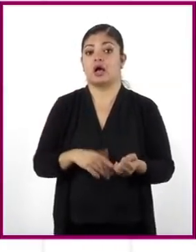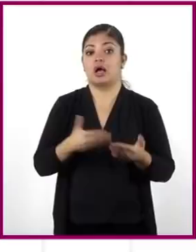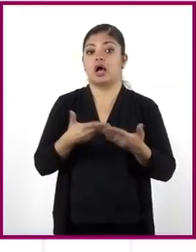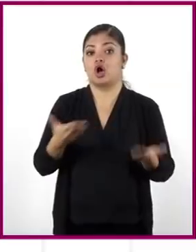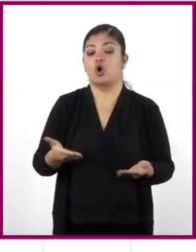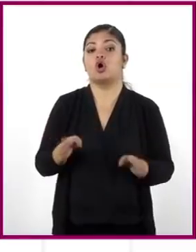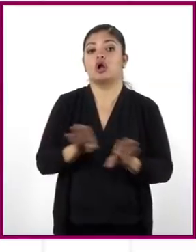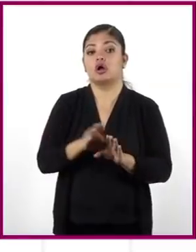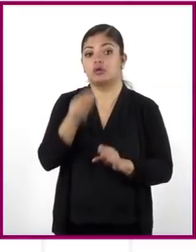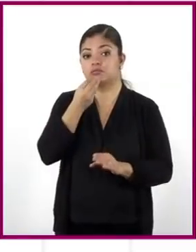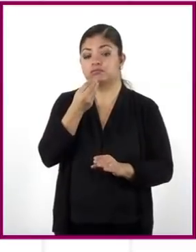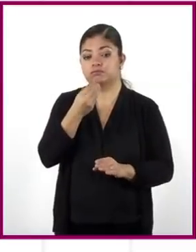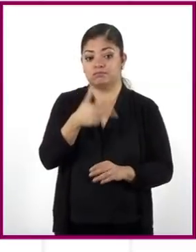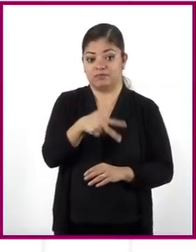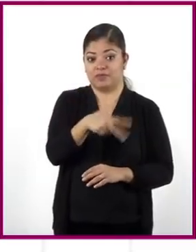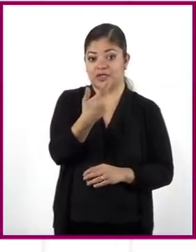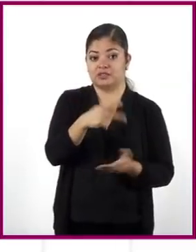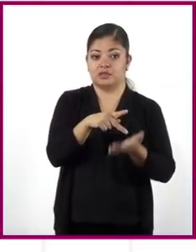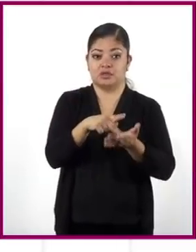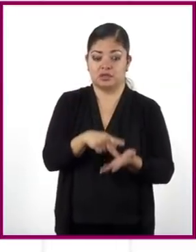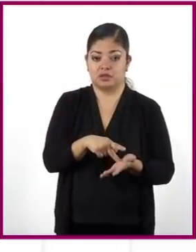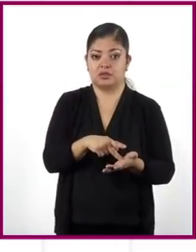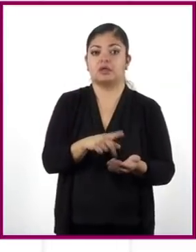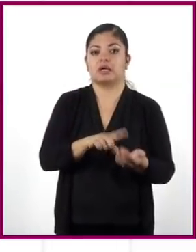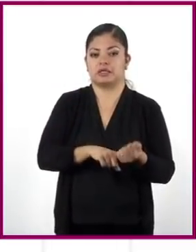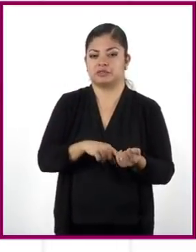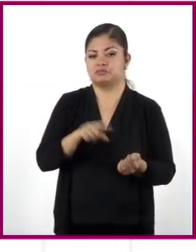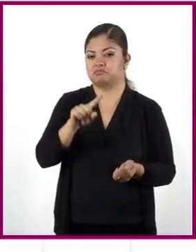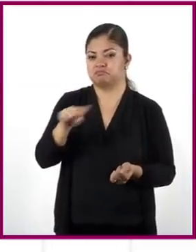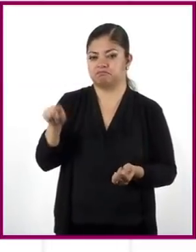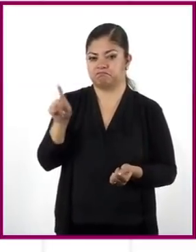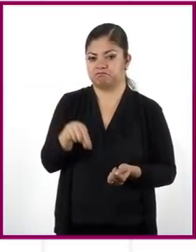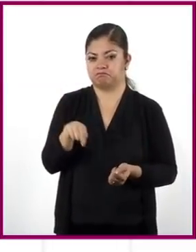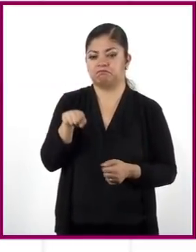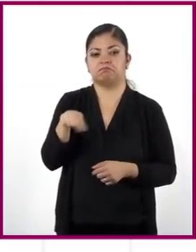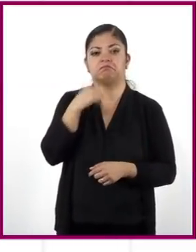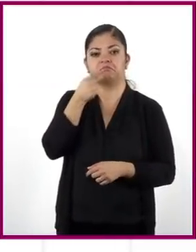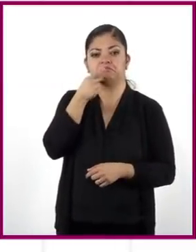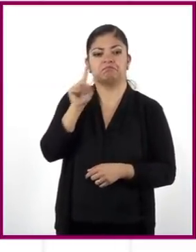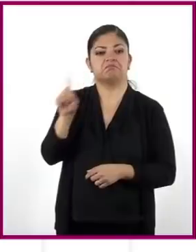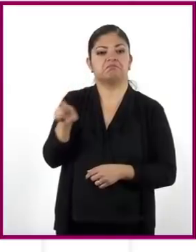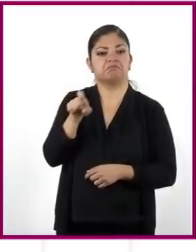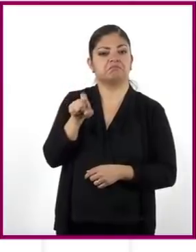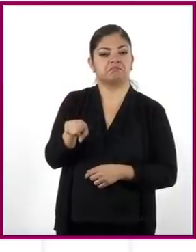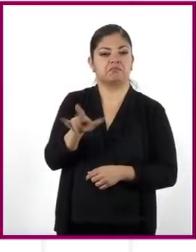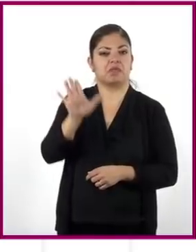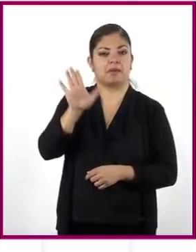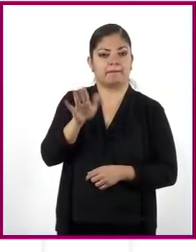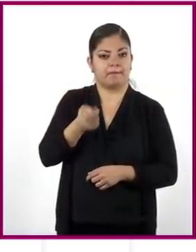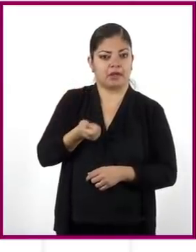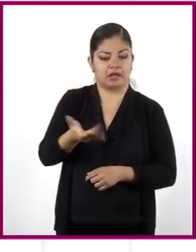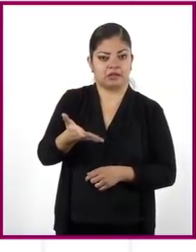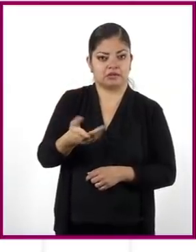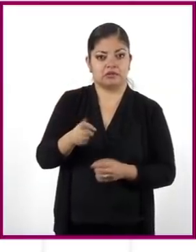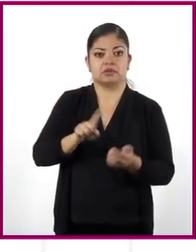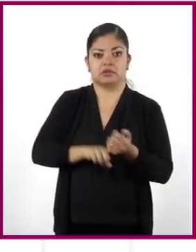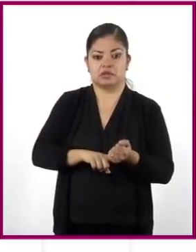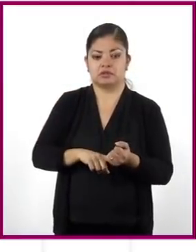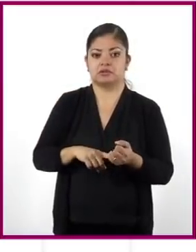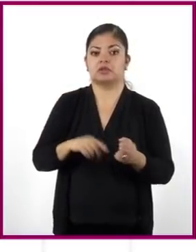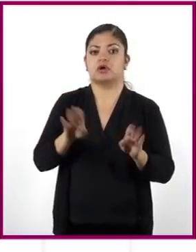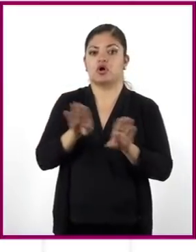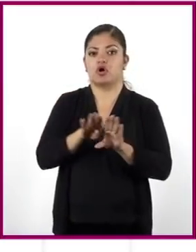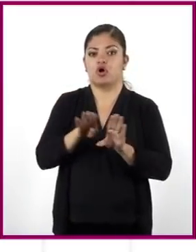forraje para 13 kilogramos, pondremos una X, dado que no conocemos cuánto es, y completamos las